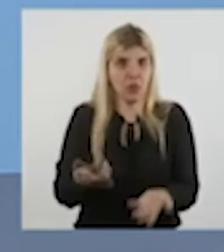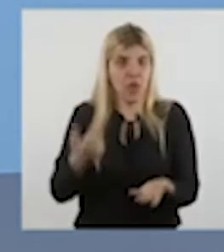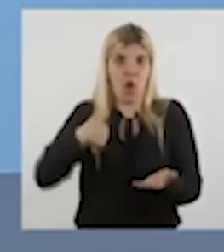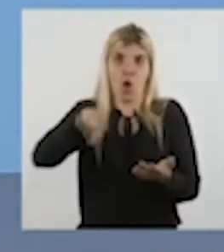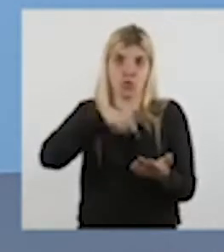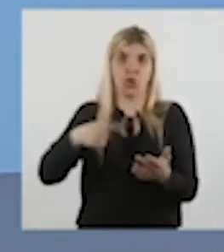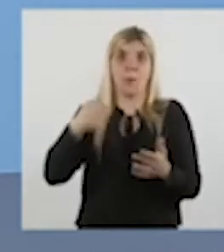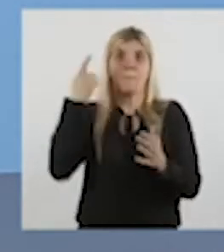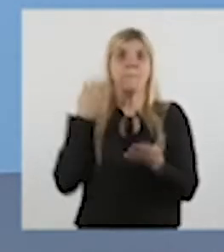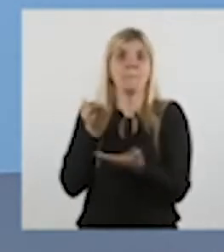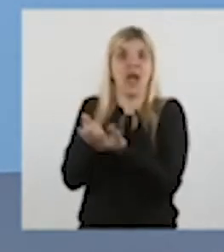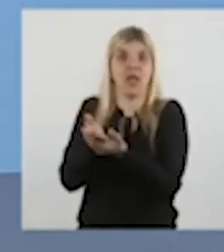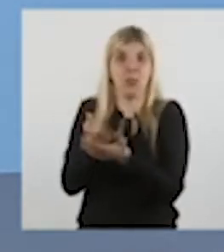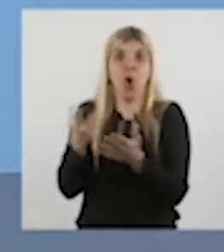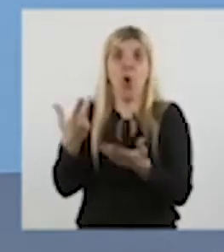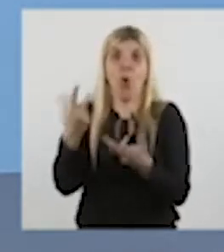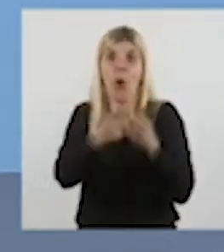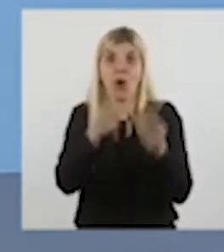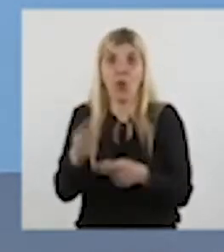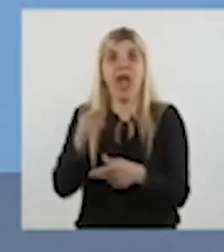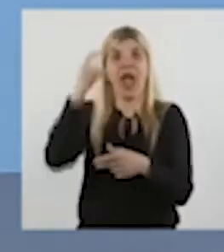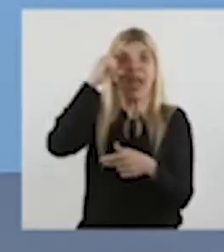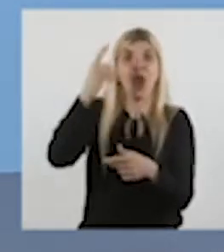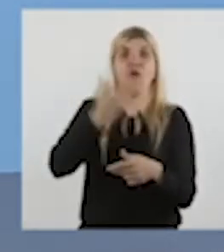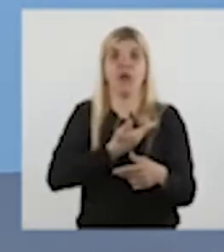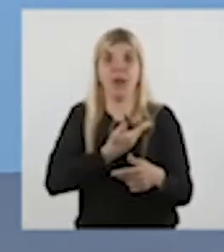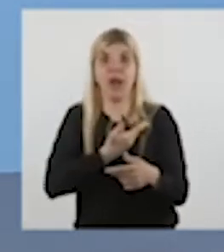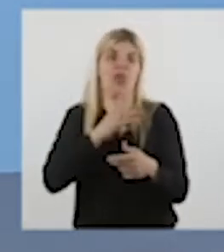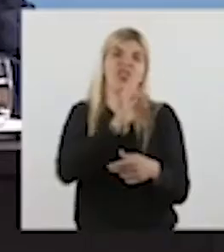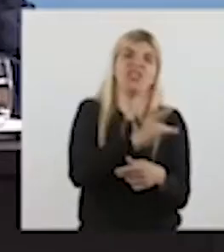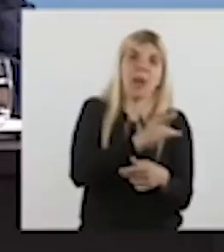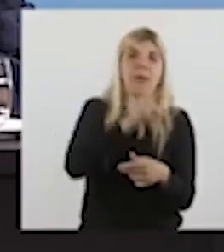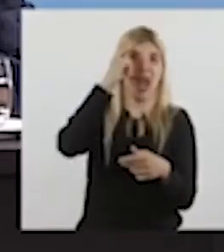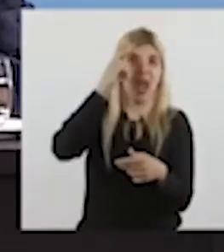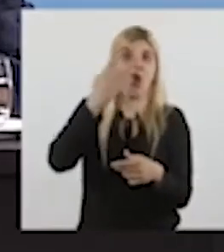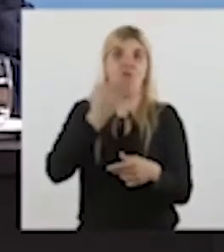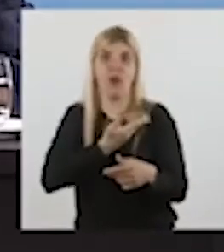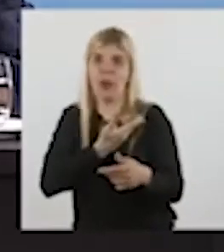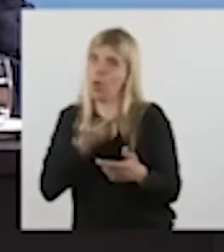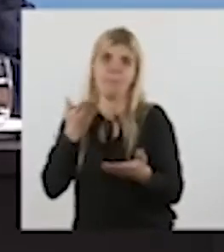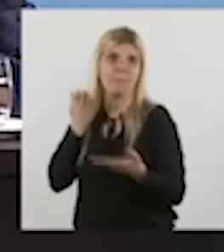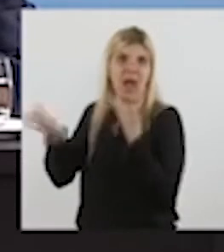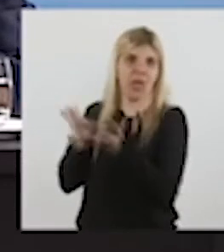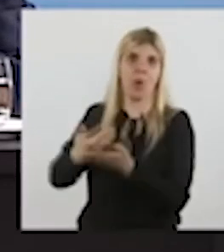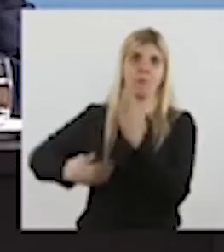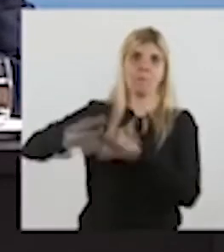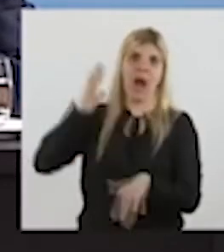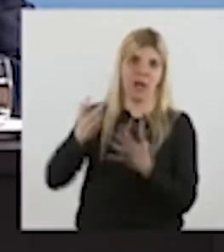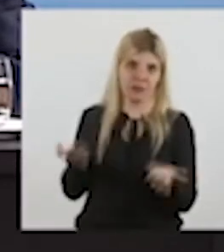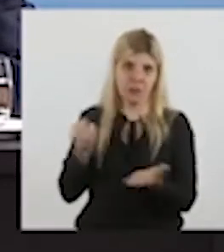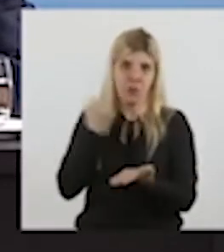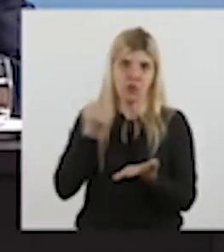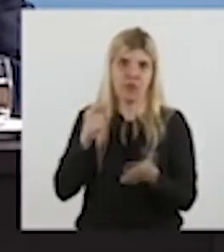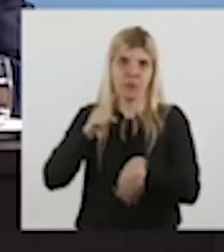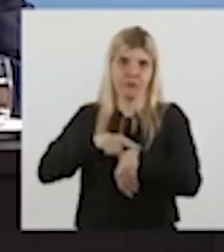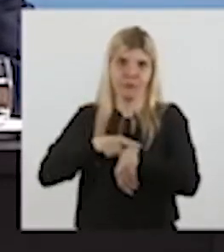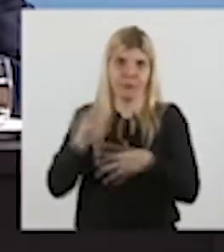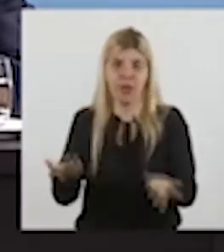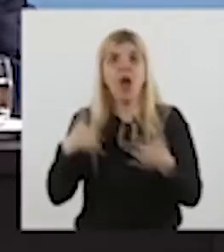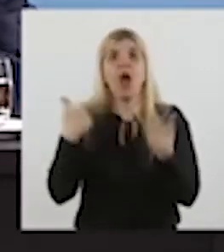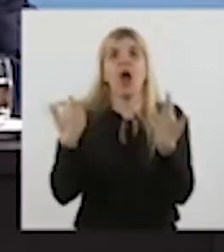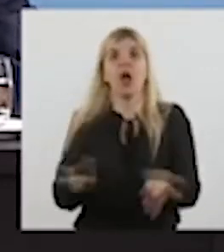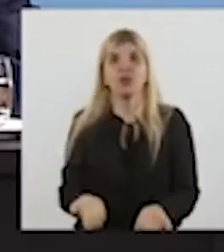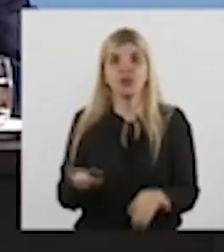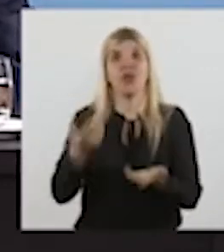pedimos vacunas para enero, febrero, diciembre no y febrero. Al principio Pfizer dijo que tenía posibilidad